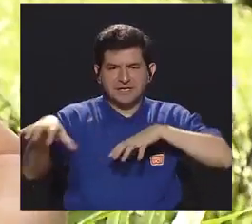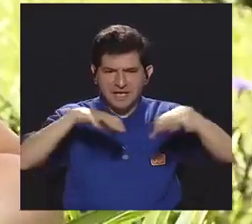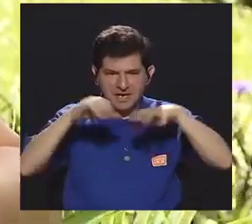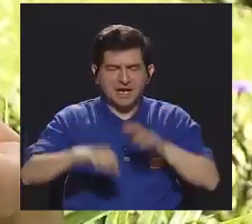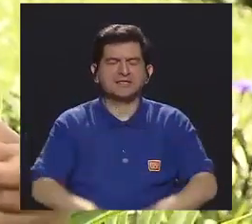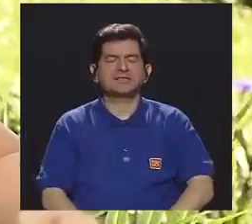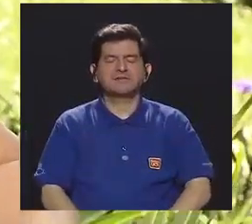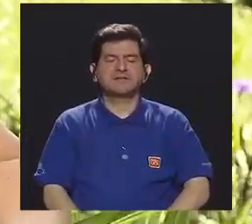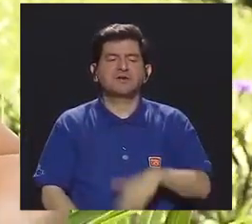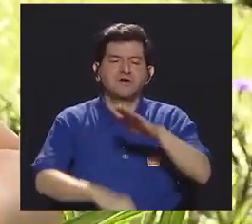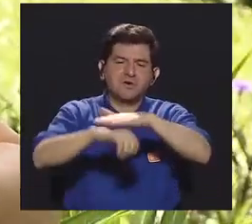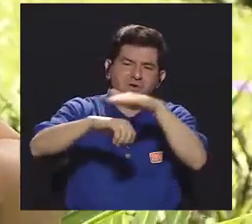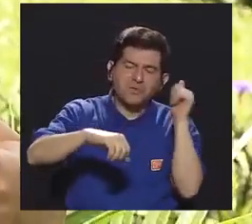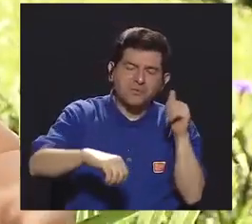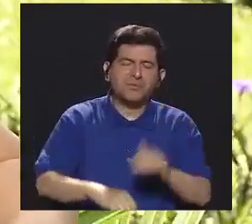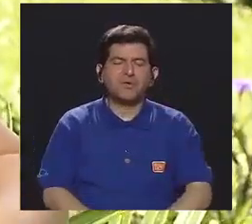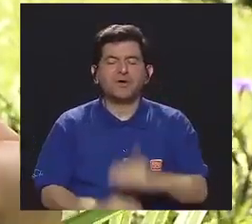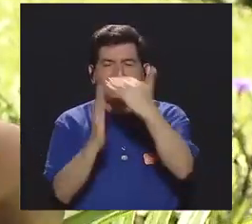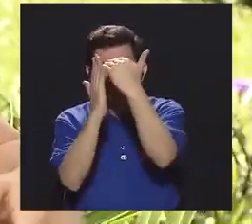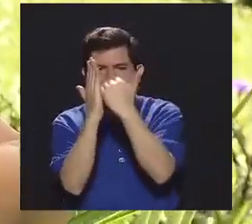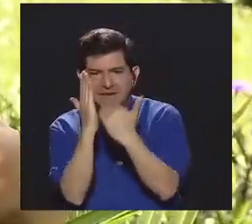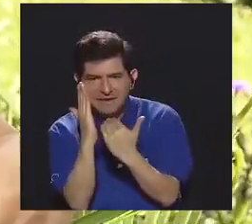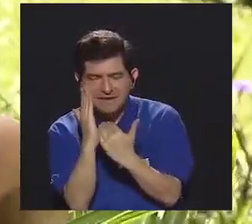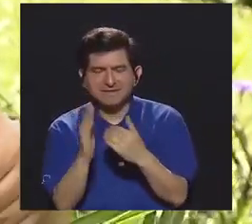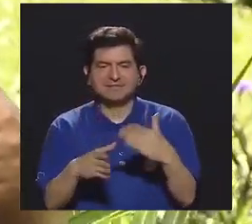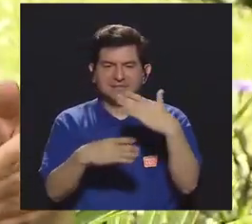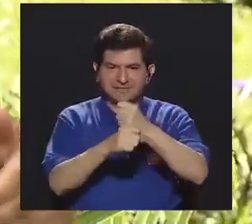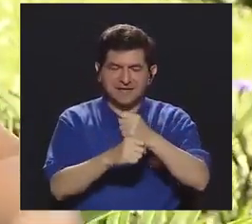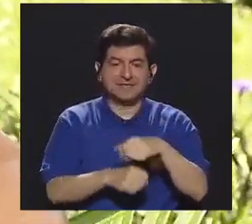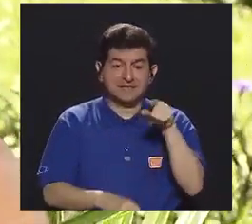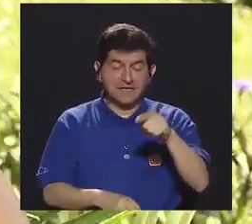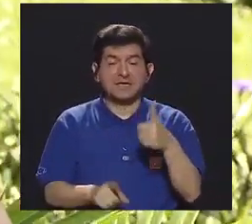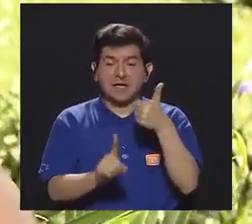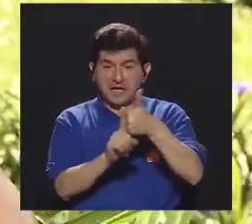quieren alguna actividad, de llamarnos, de pasar listas y de estar ahí mismo,